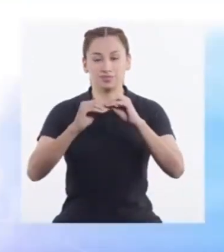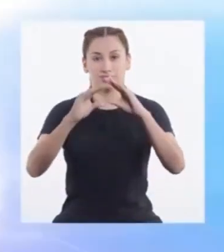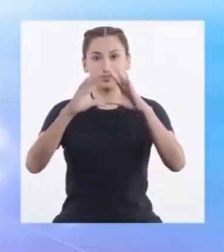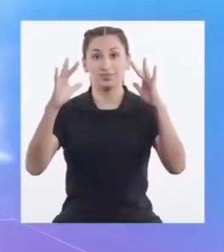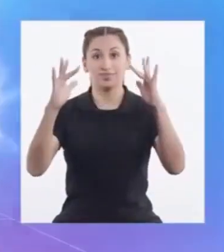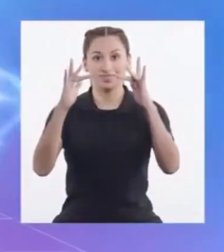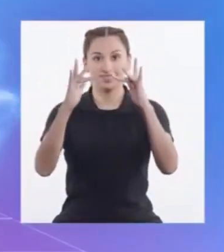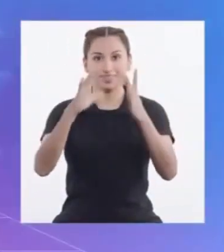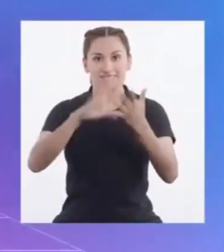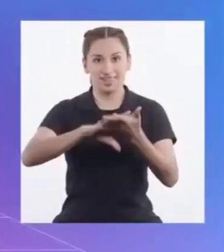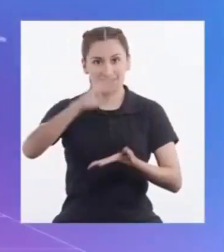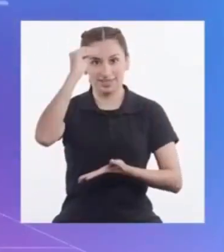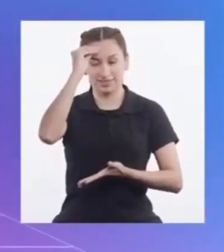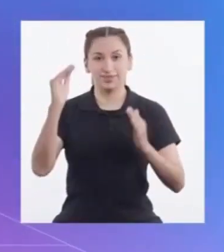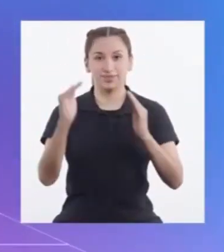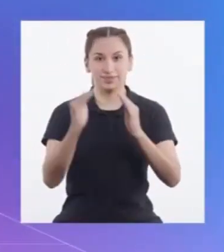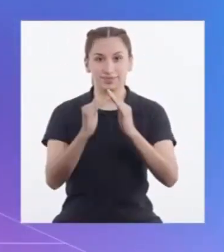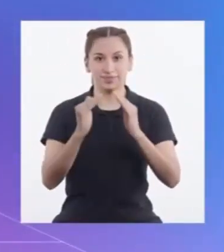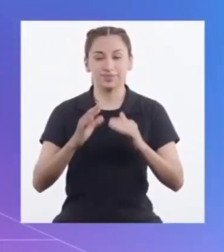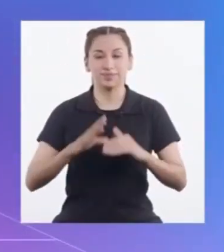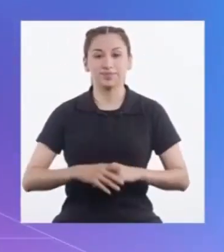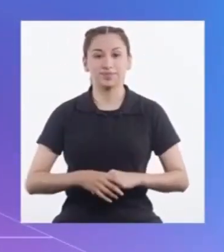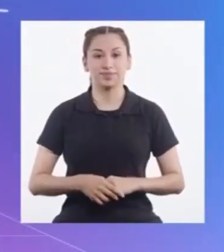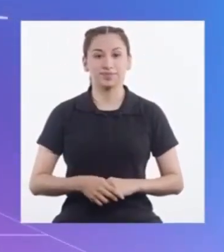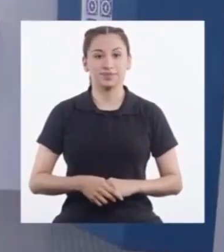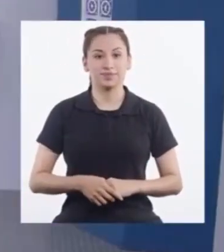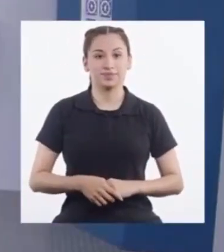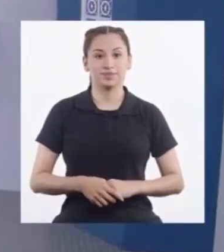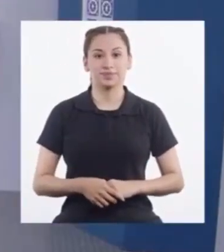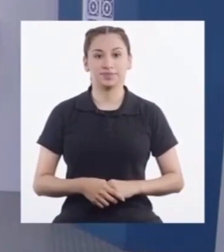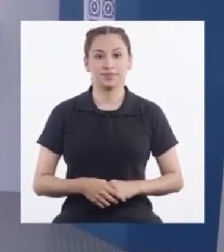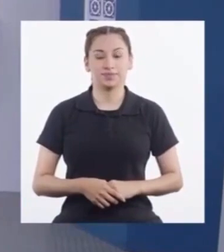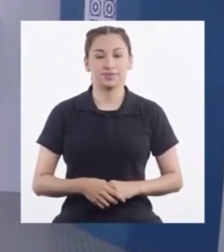Iniciando conexión, aprende en casa